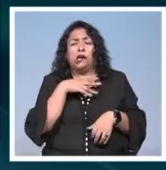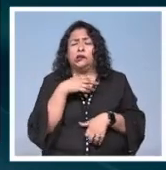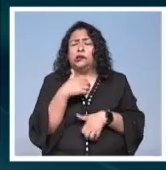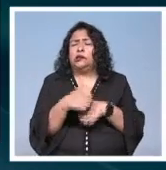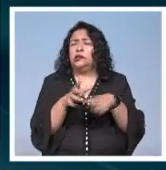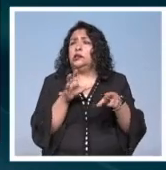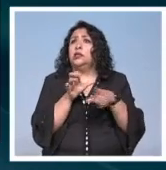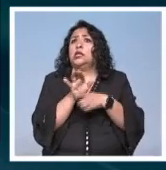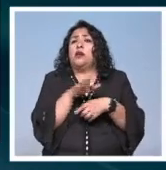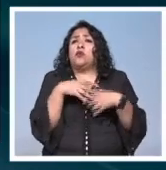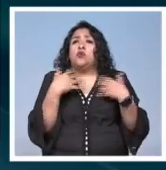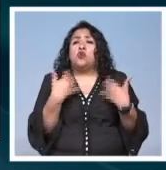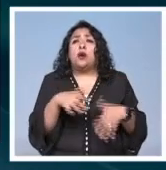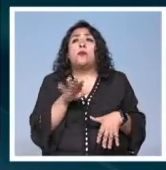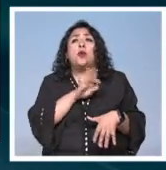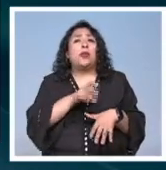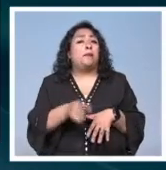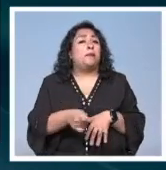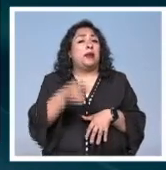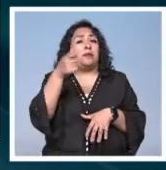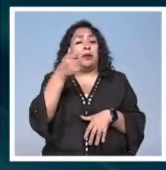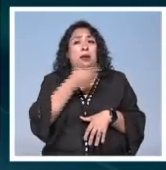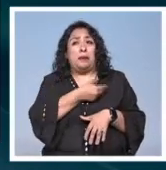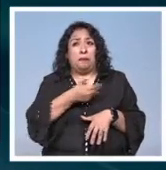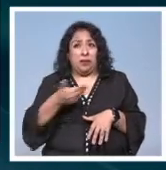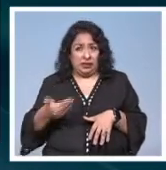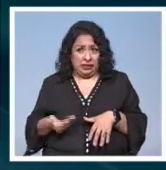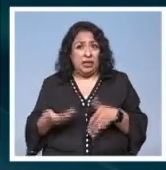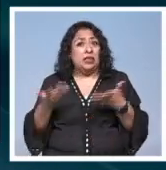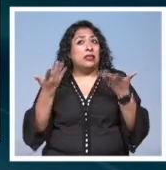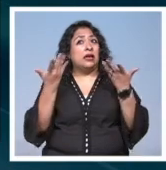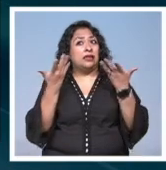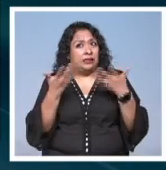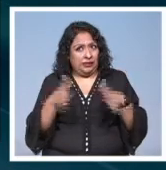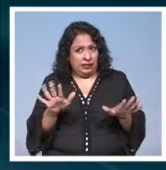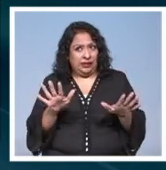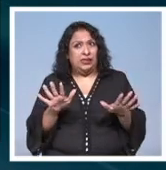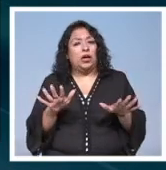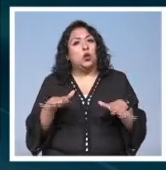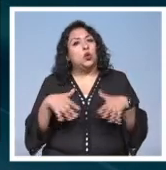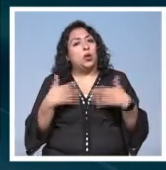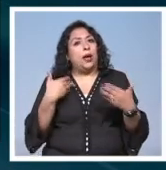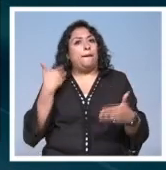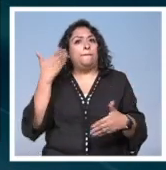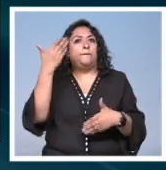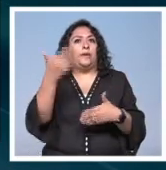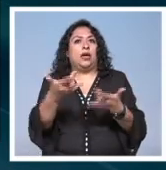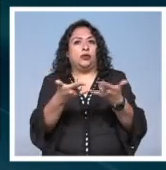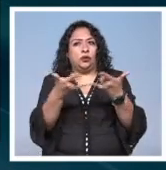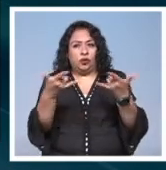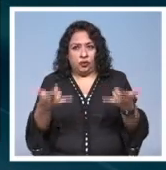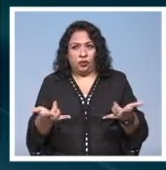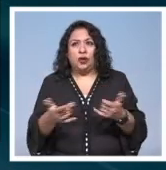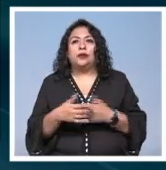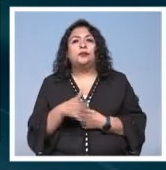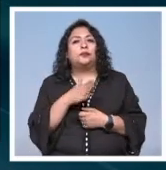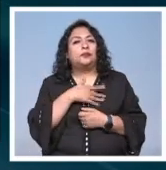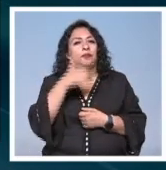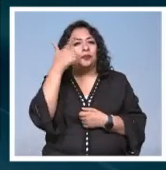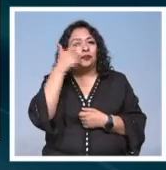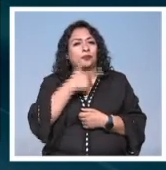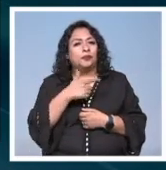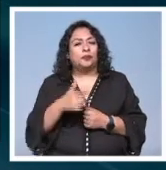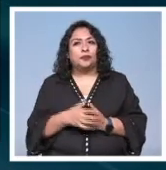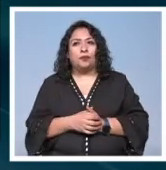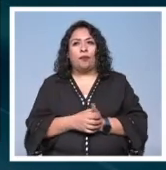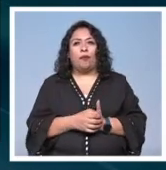enorme de poder tener a su primera presidenta que ya será un gran paso histórico muy buenas noches